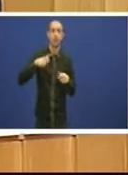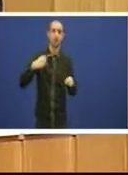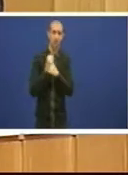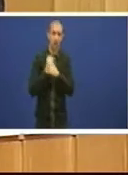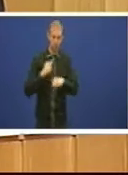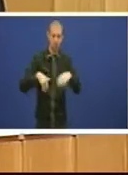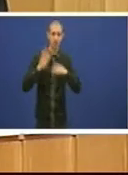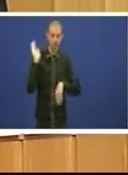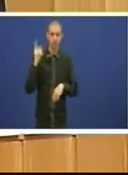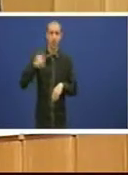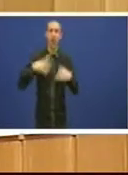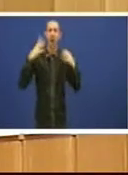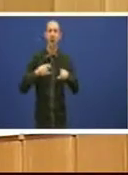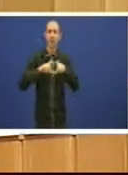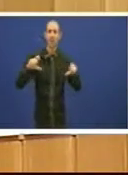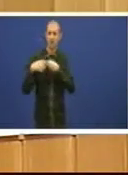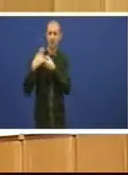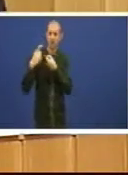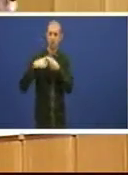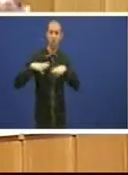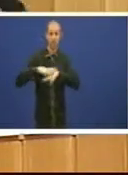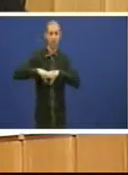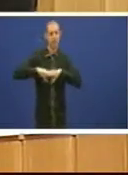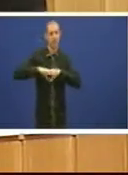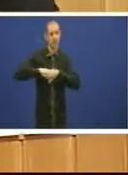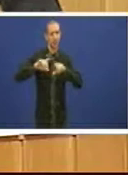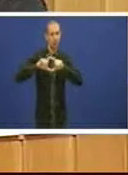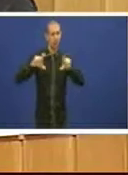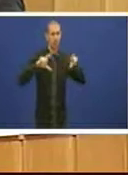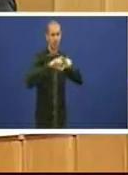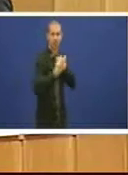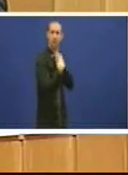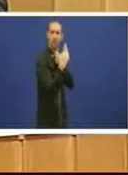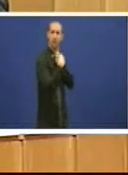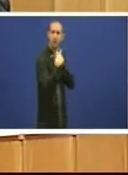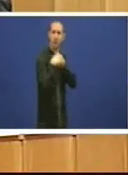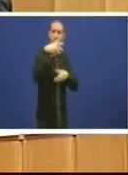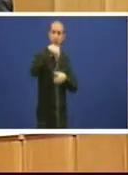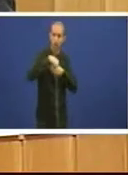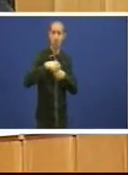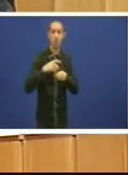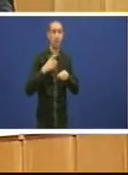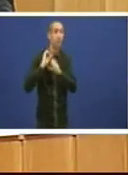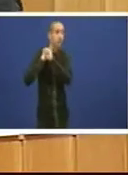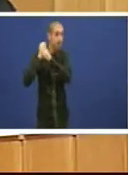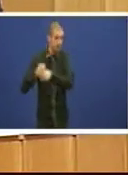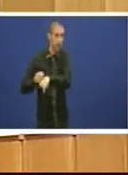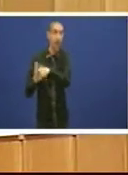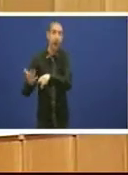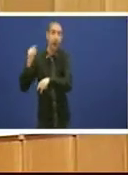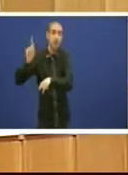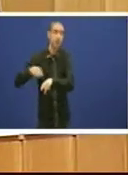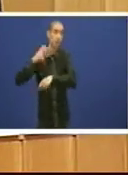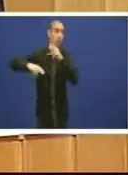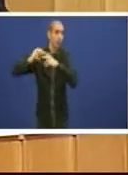moitas empresas, todo un tecido empresarial que depende da subsistencia desta obra social no noso país.